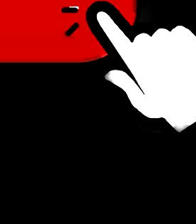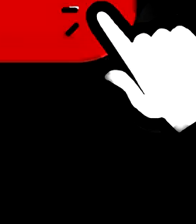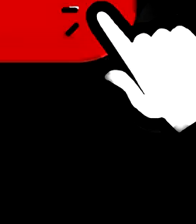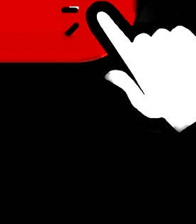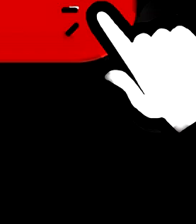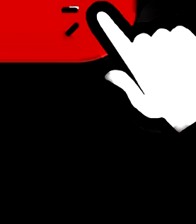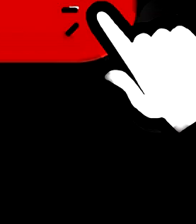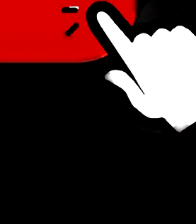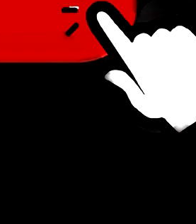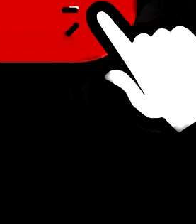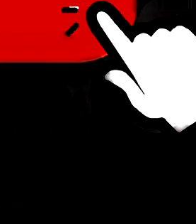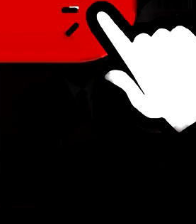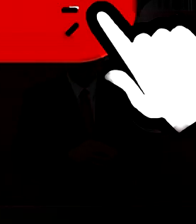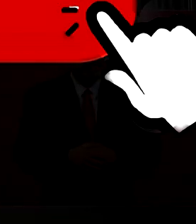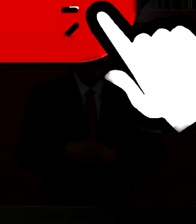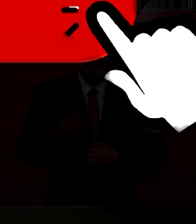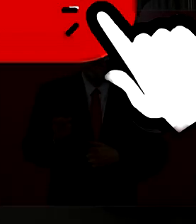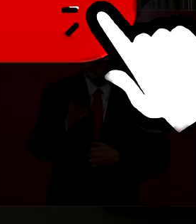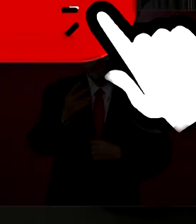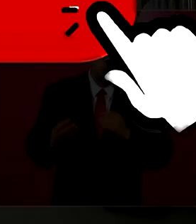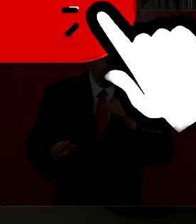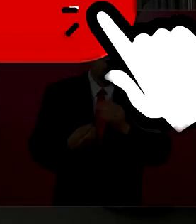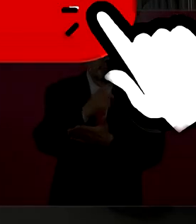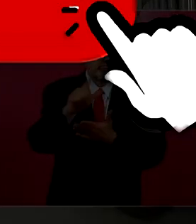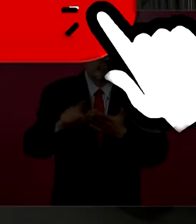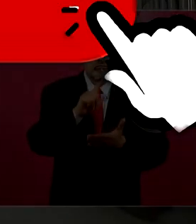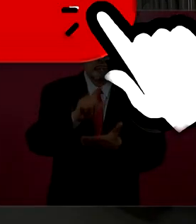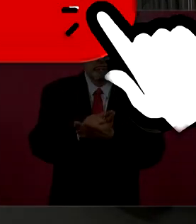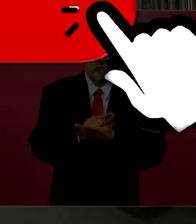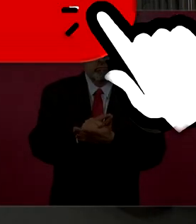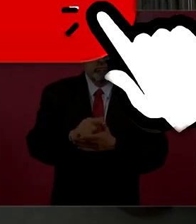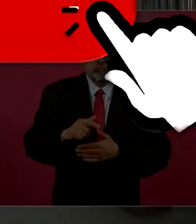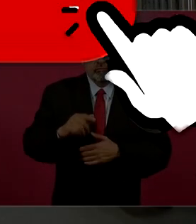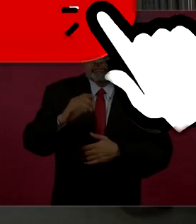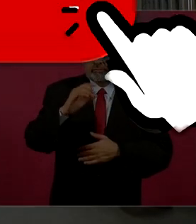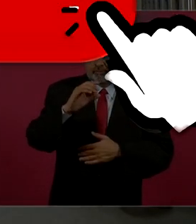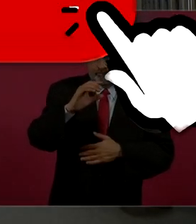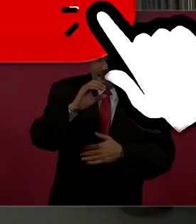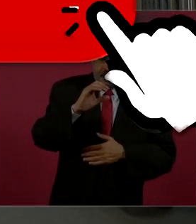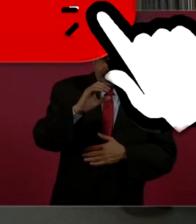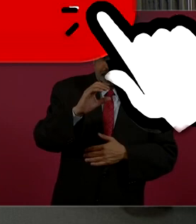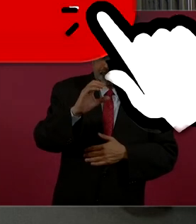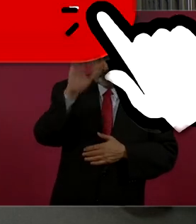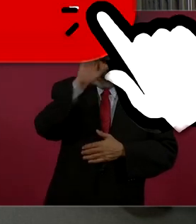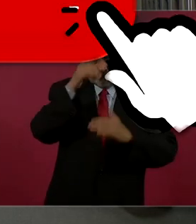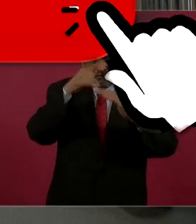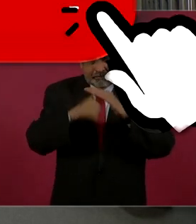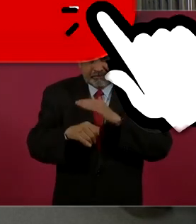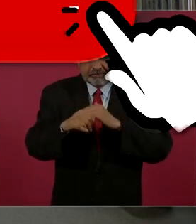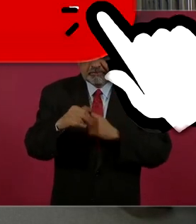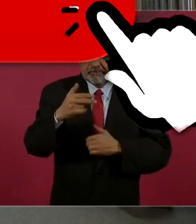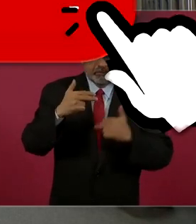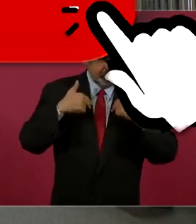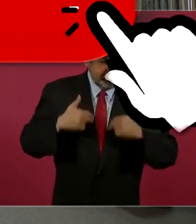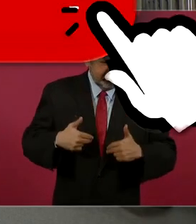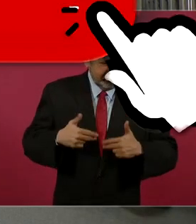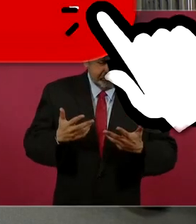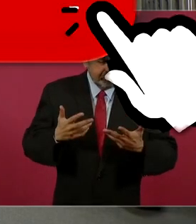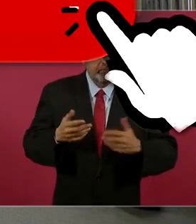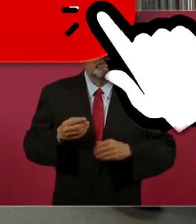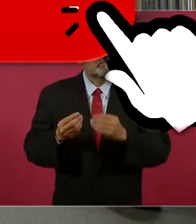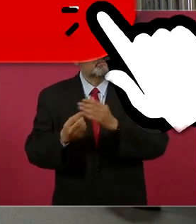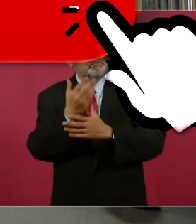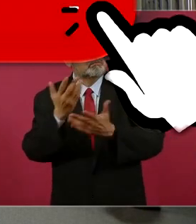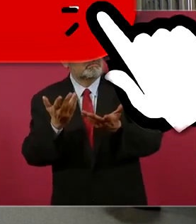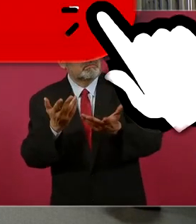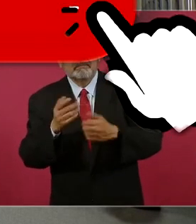Finalmente, presidente, preguntarle sobre la nueva Ley General de Humanidades, Ciencia, Tecnología e Innovación. Hay una controversia que asegura que en las